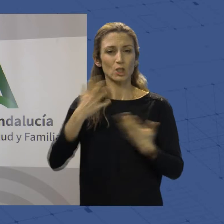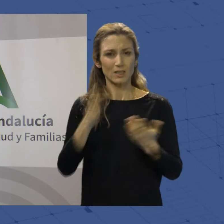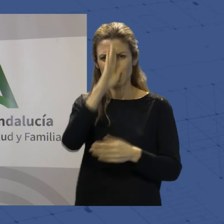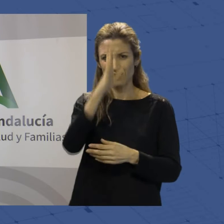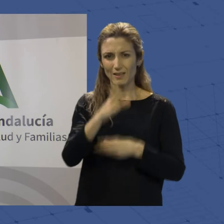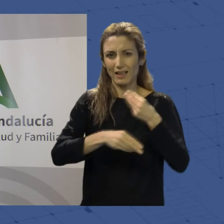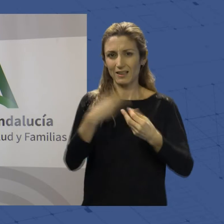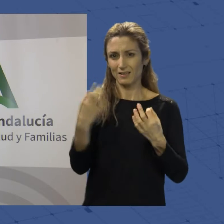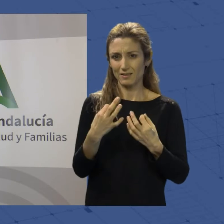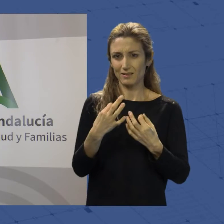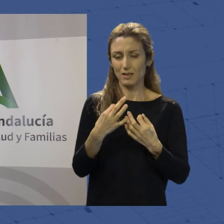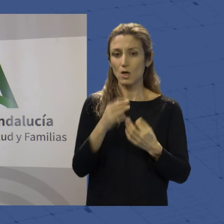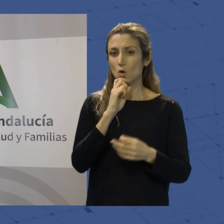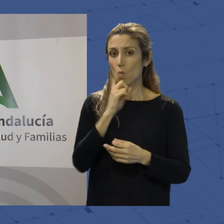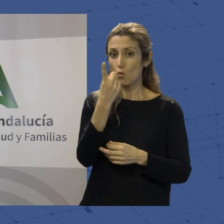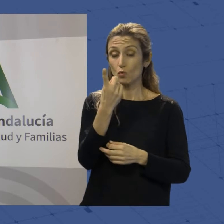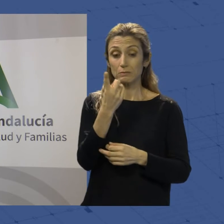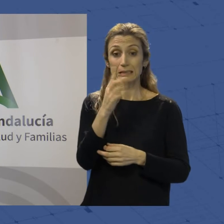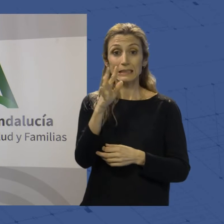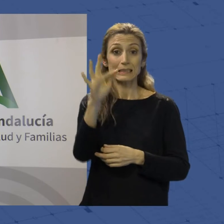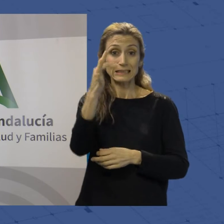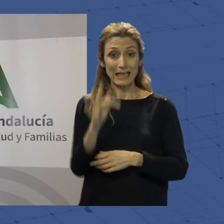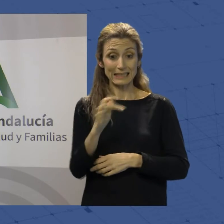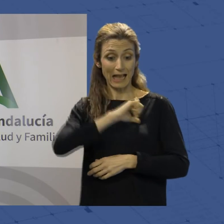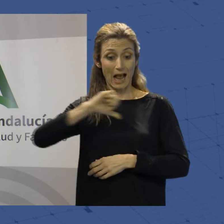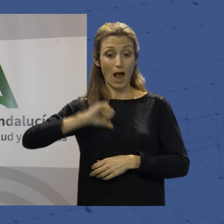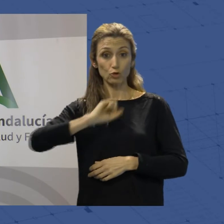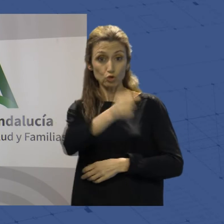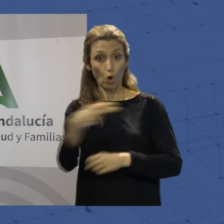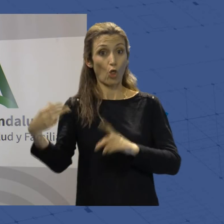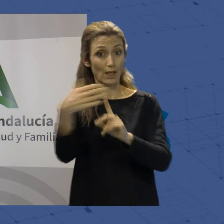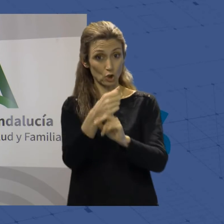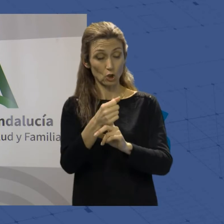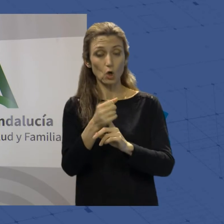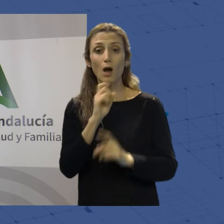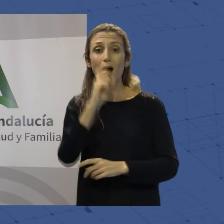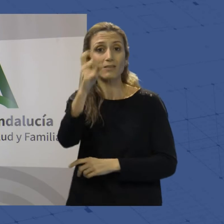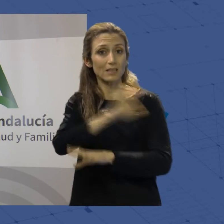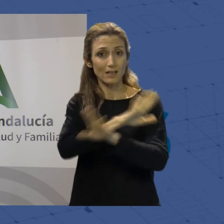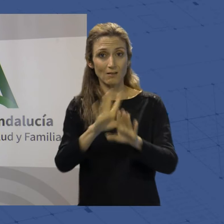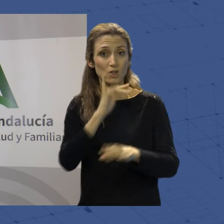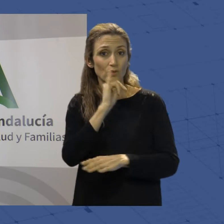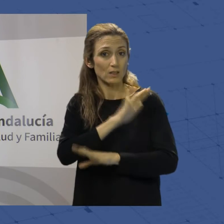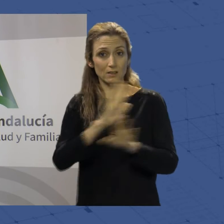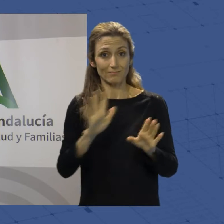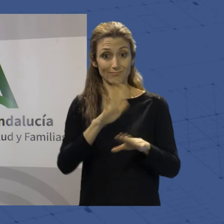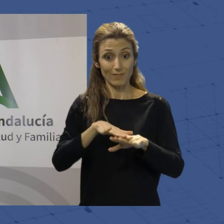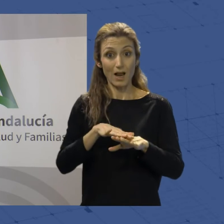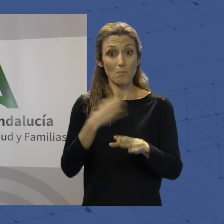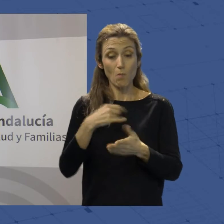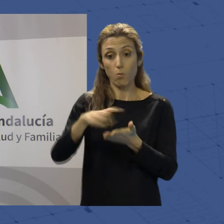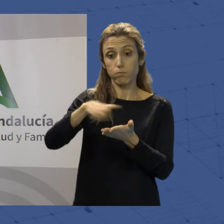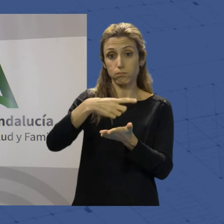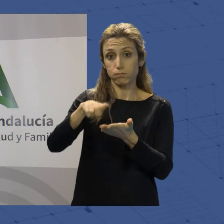determinó que mediante un test de autodiagnóstico se notificaba a través de las apps correspondientes y